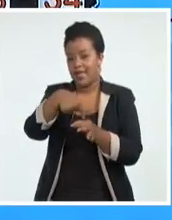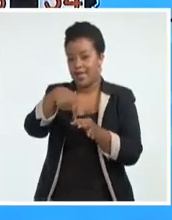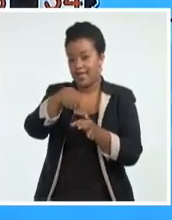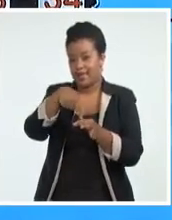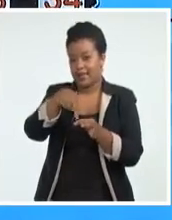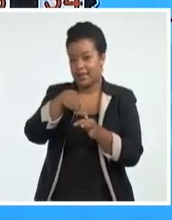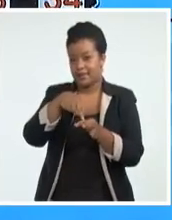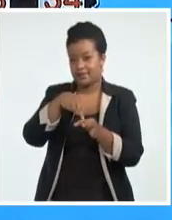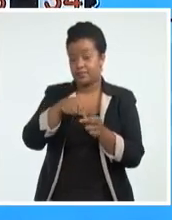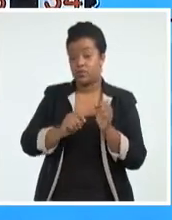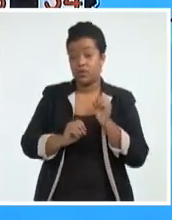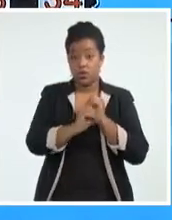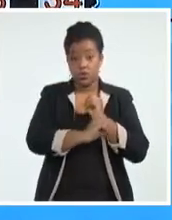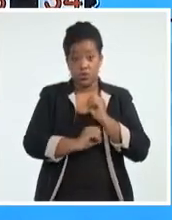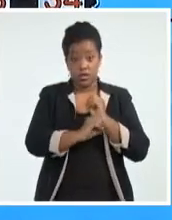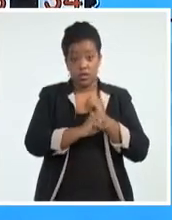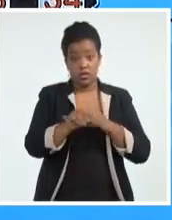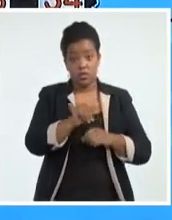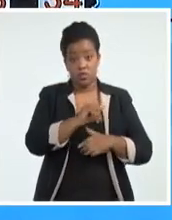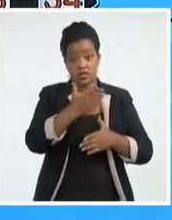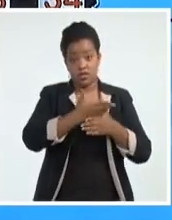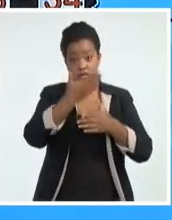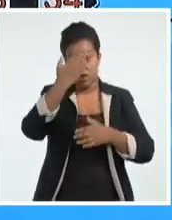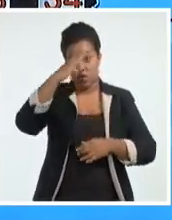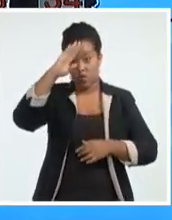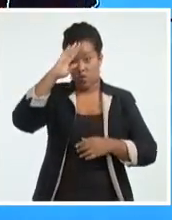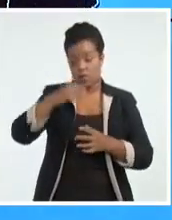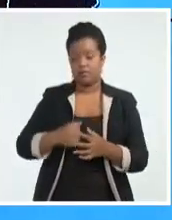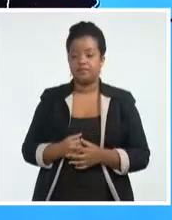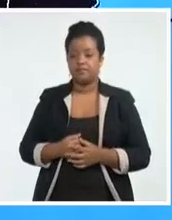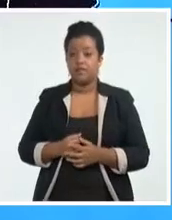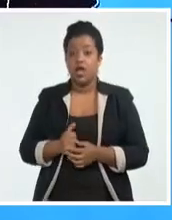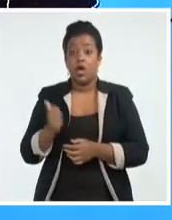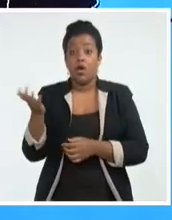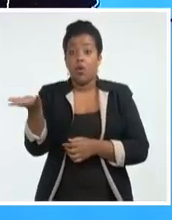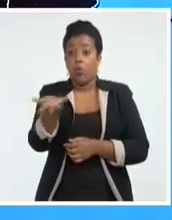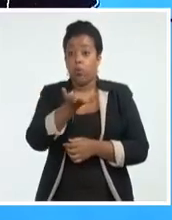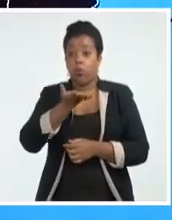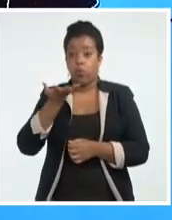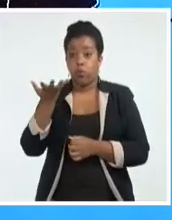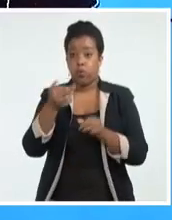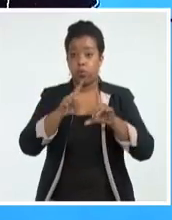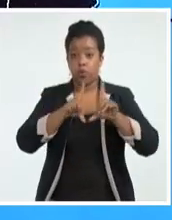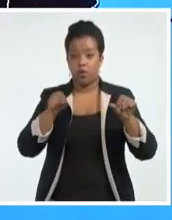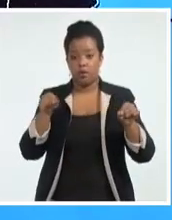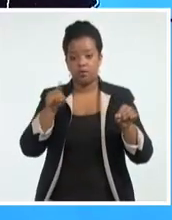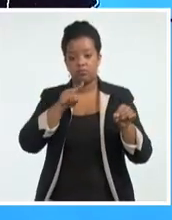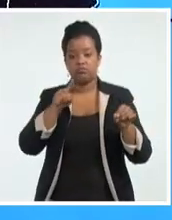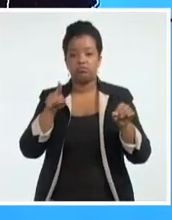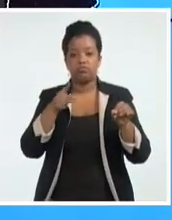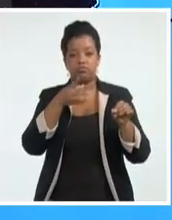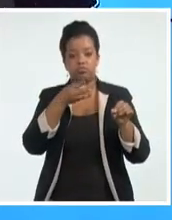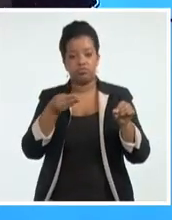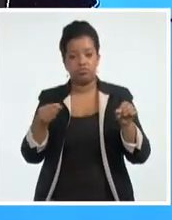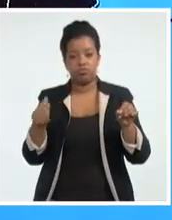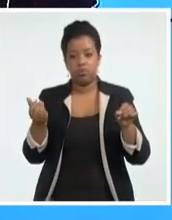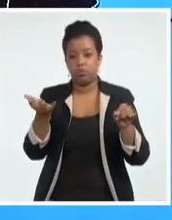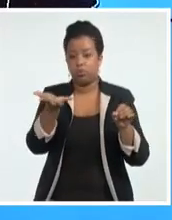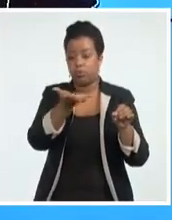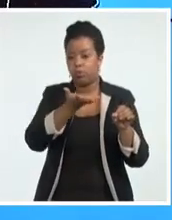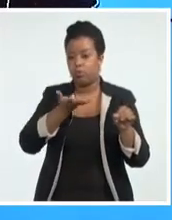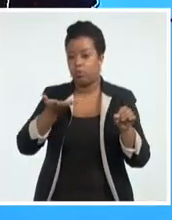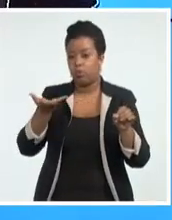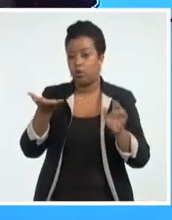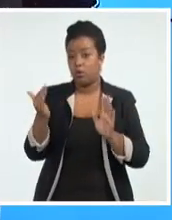oriente del país también en Santiago de Cuba. Los vientos soplan variables débiles, pero ya desde la tarde comienzan a